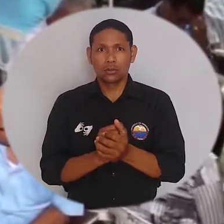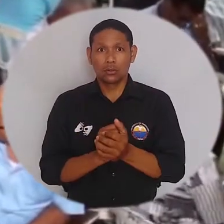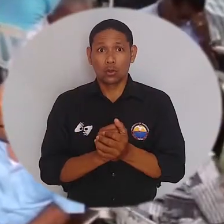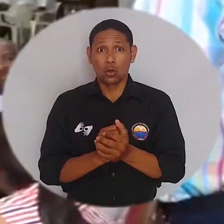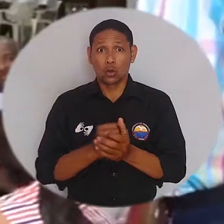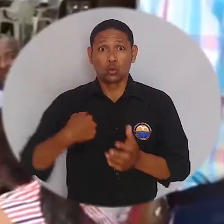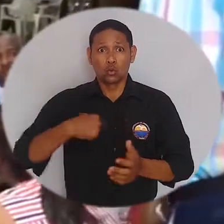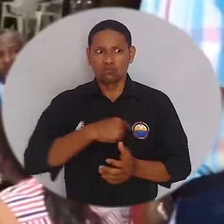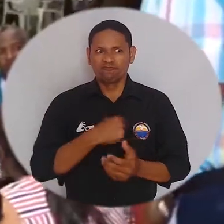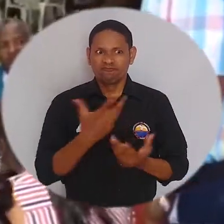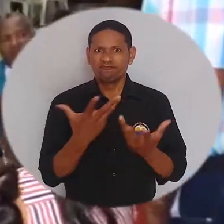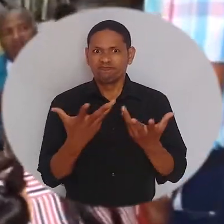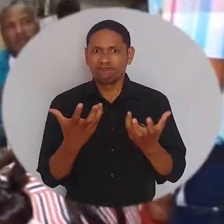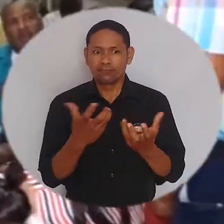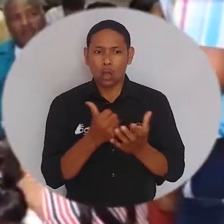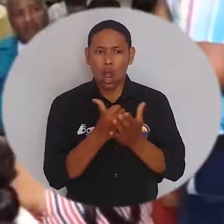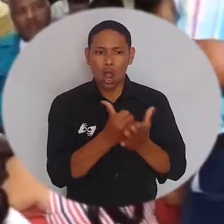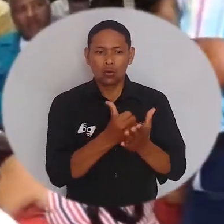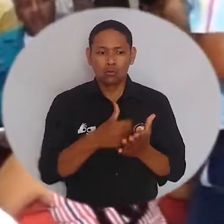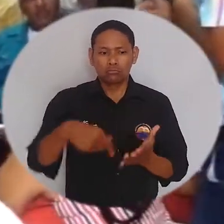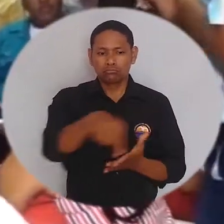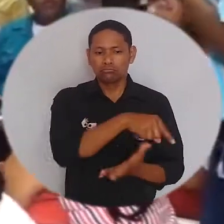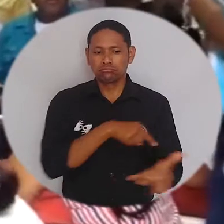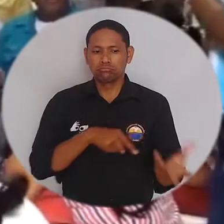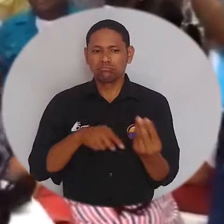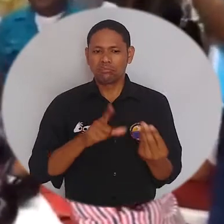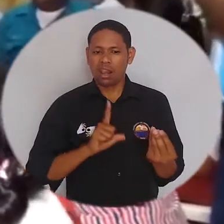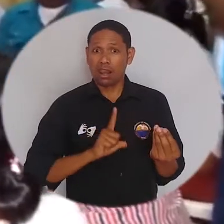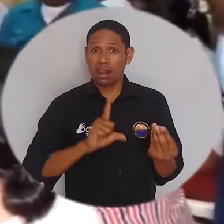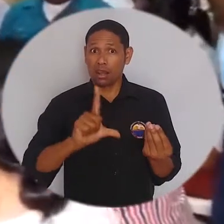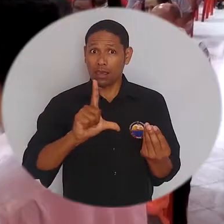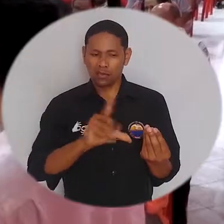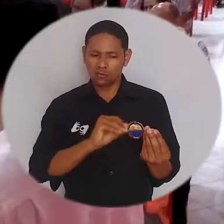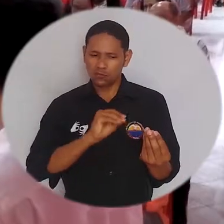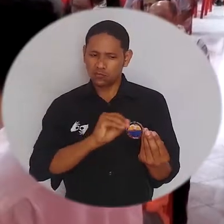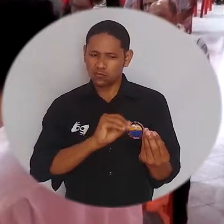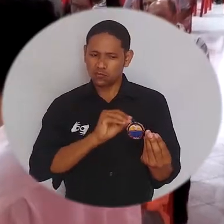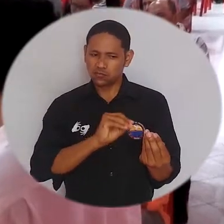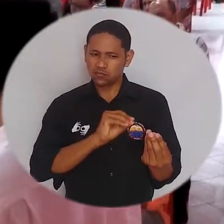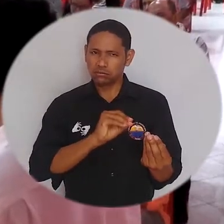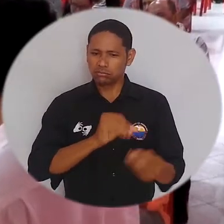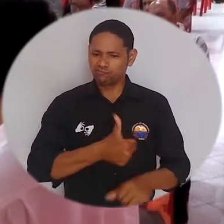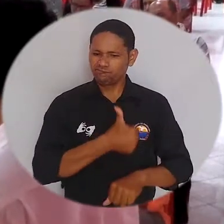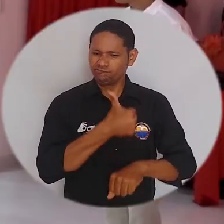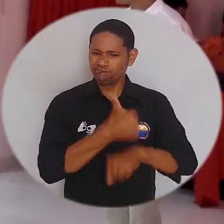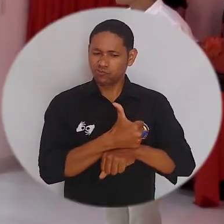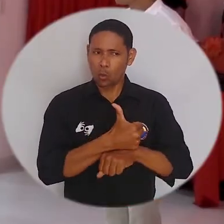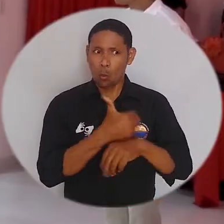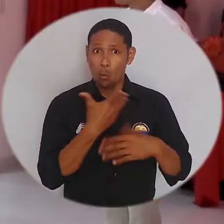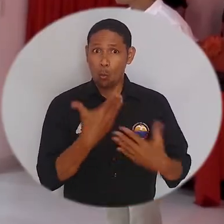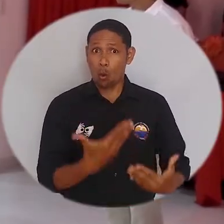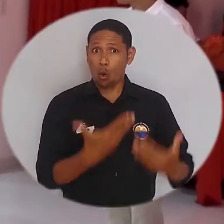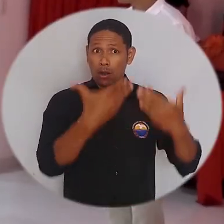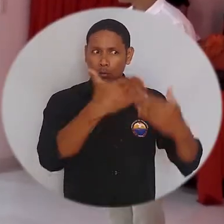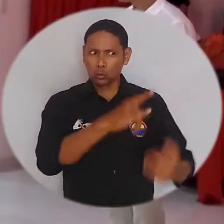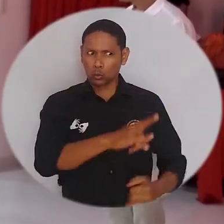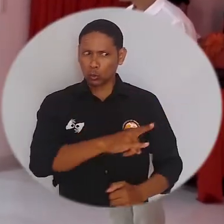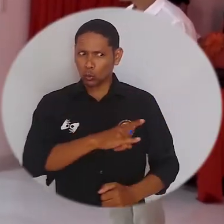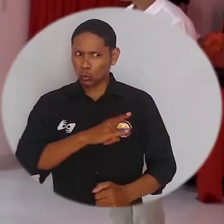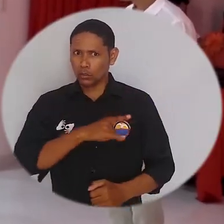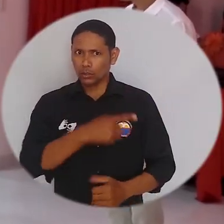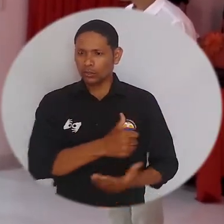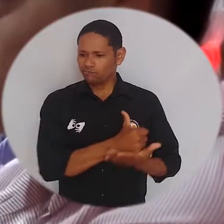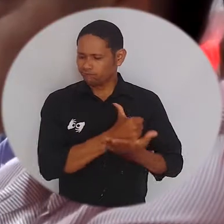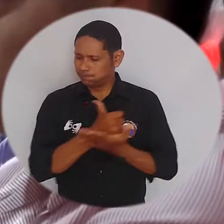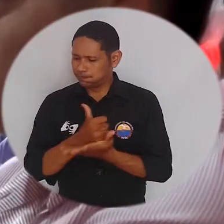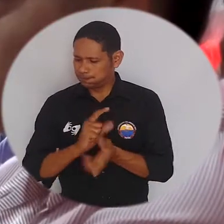es que queremos contribuir a formar líderes educativos y directivos inspiradores y